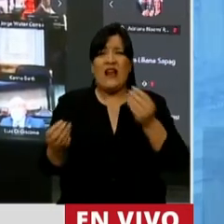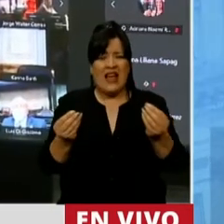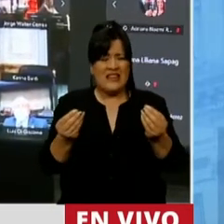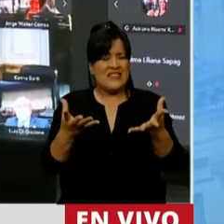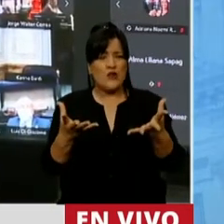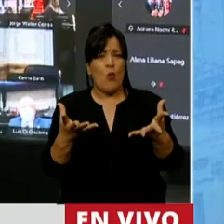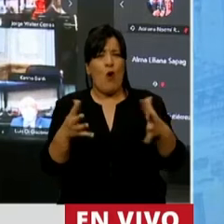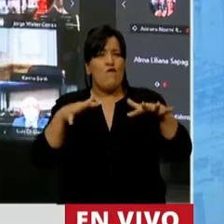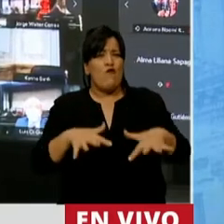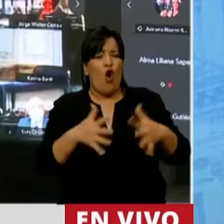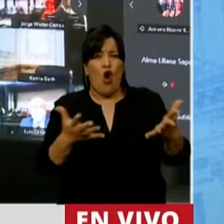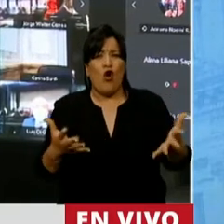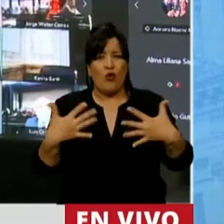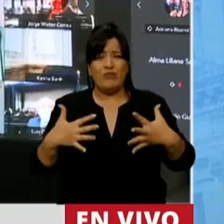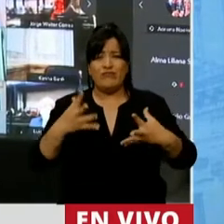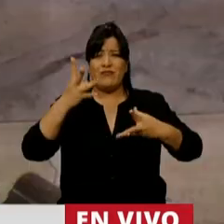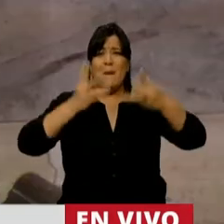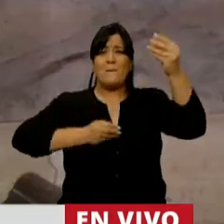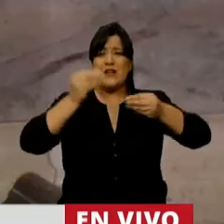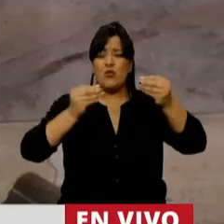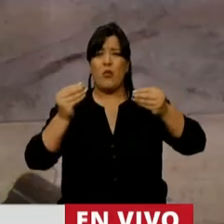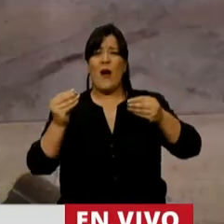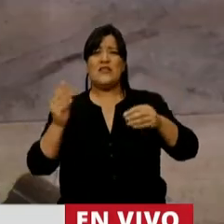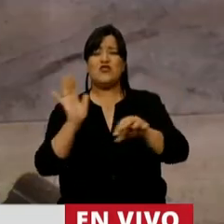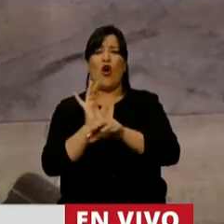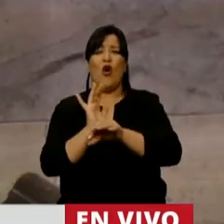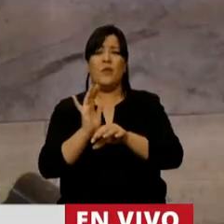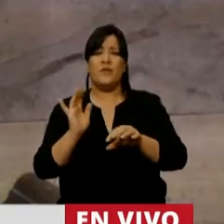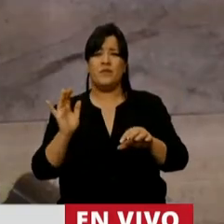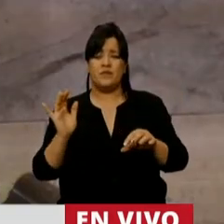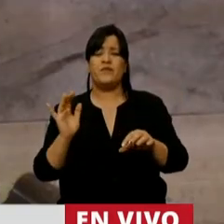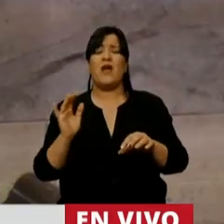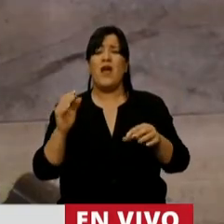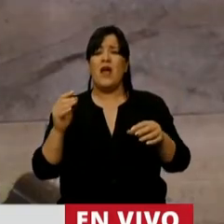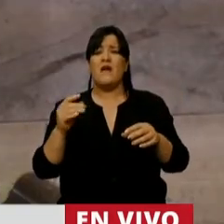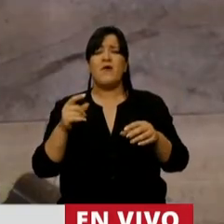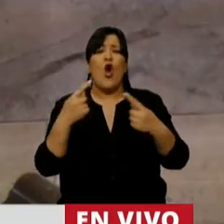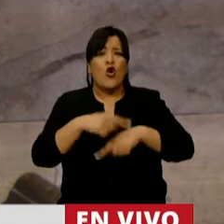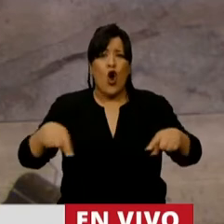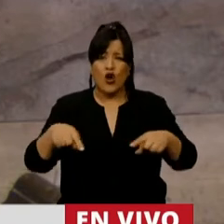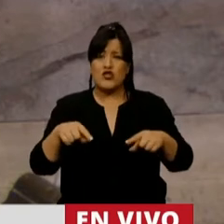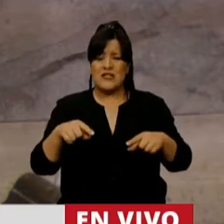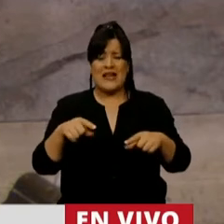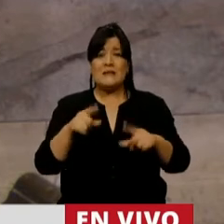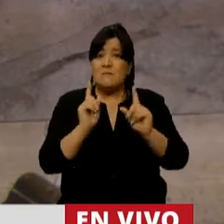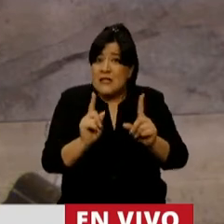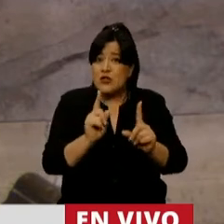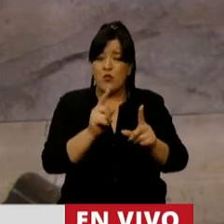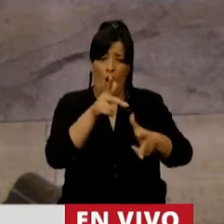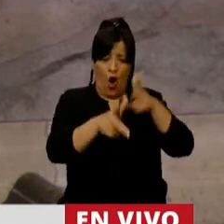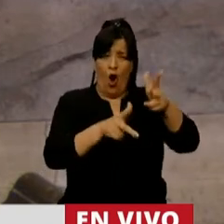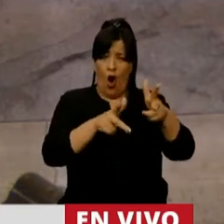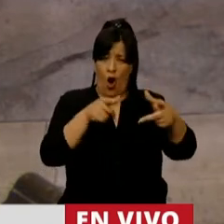inconsistencia extra presupuestaria. La inconsistencia entre las buenas intenciones planteadas